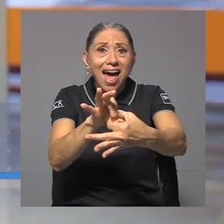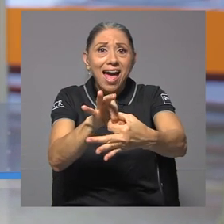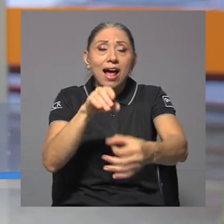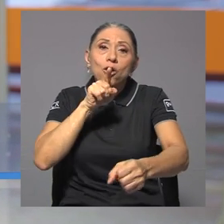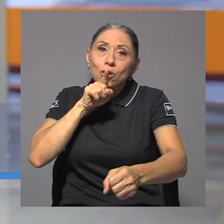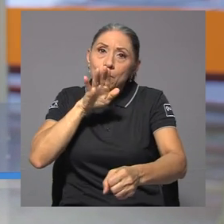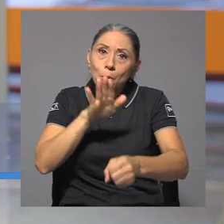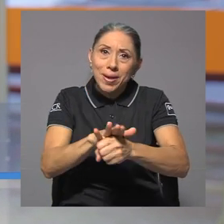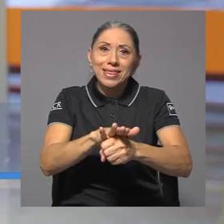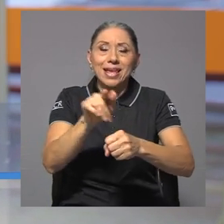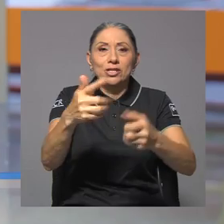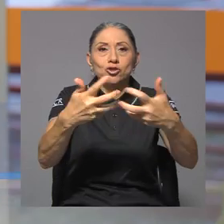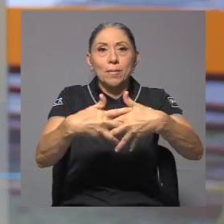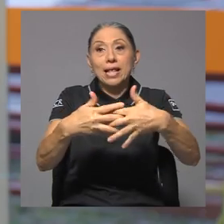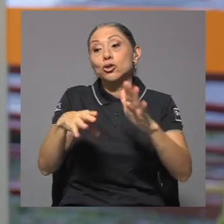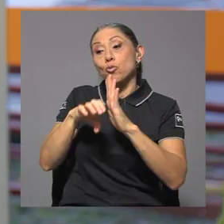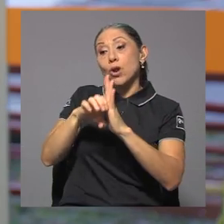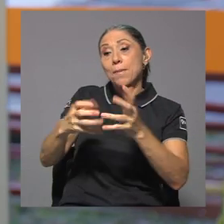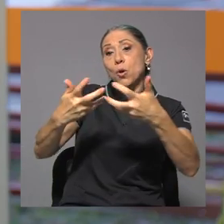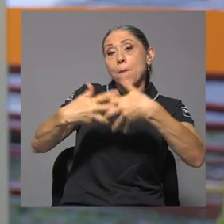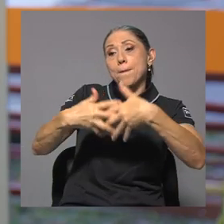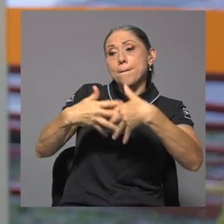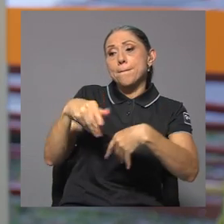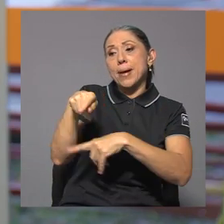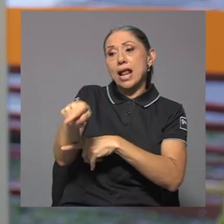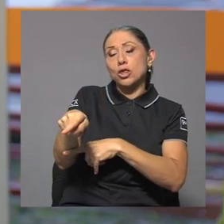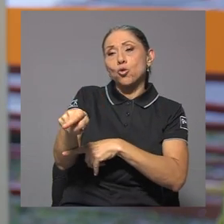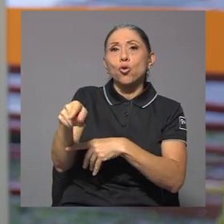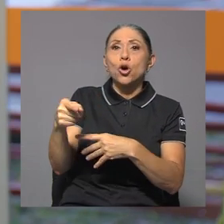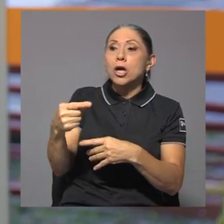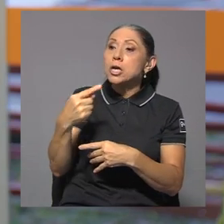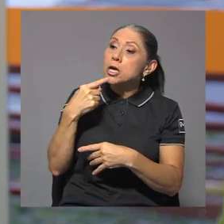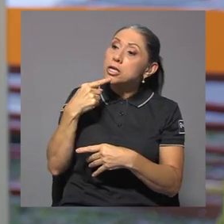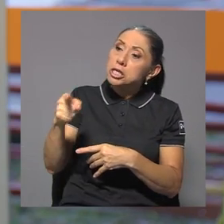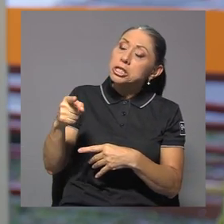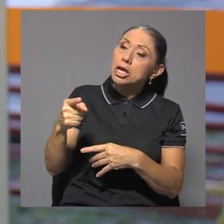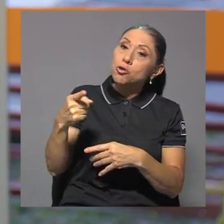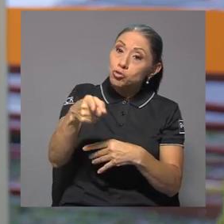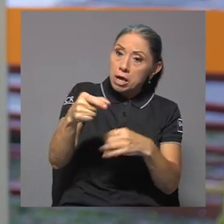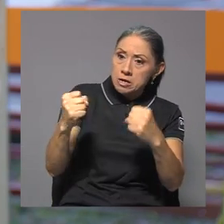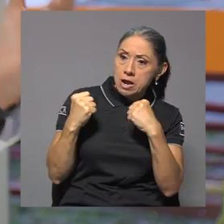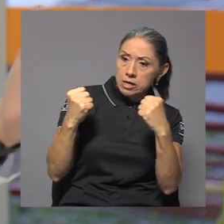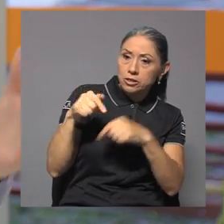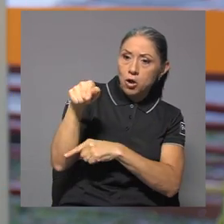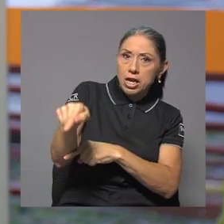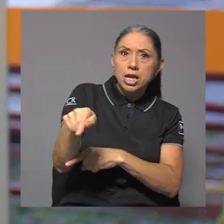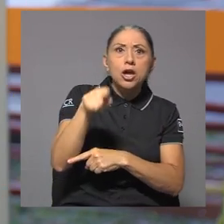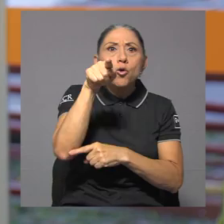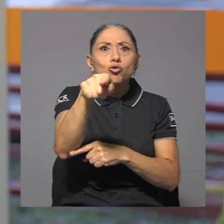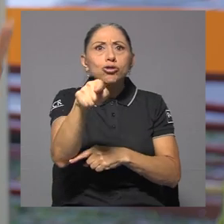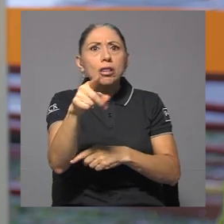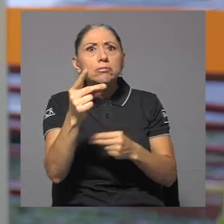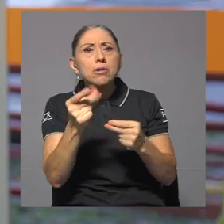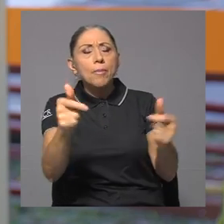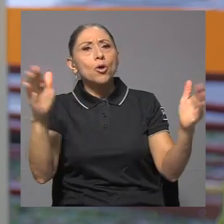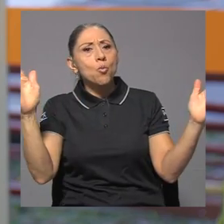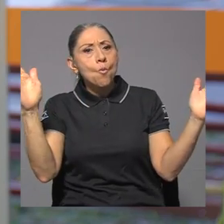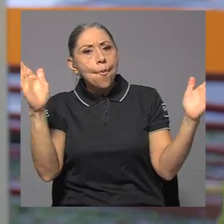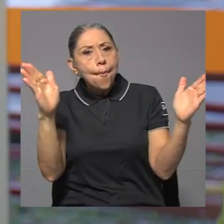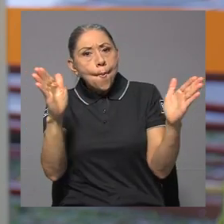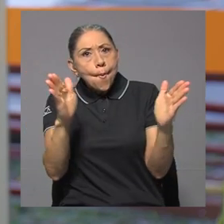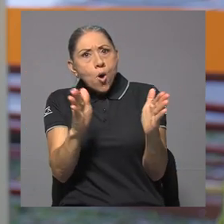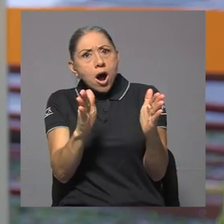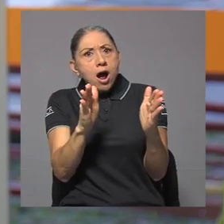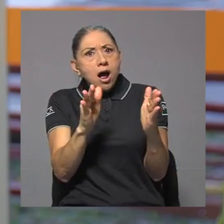lo que los aparatos prometen. Entonces si un aparato promete que va a perder peso rápidamente, que se va a